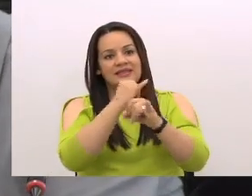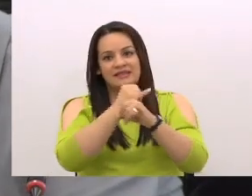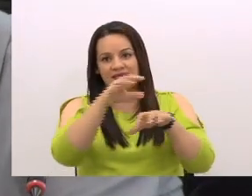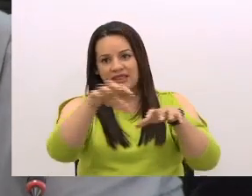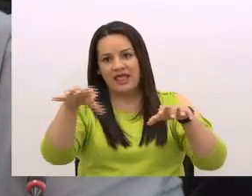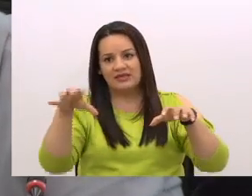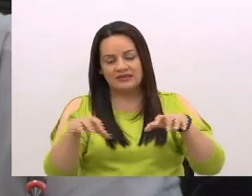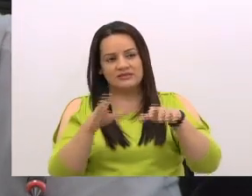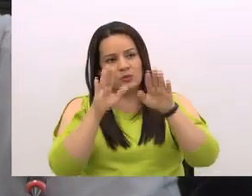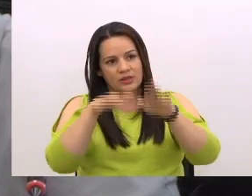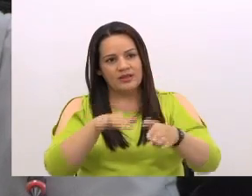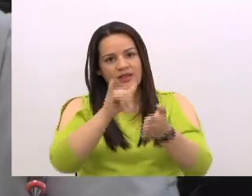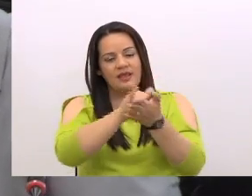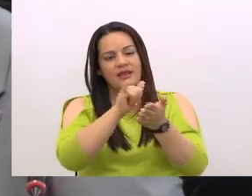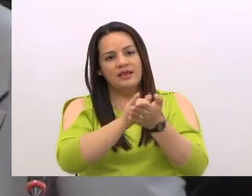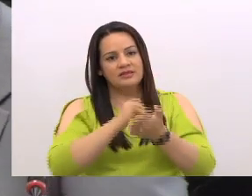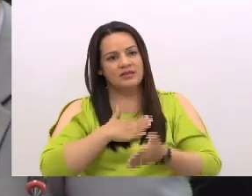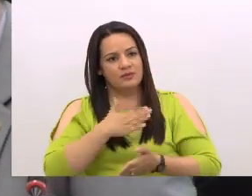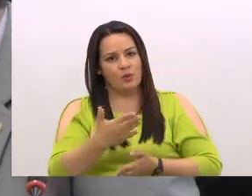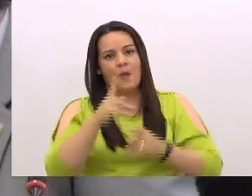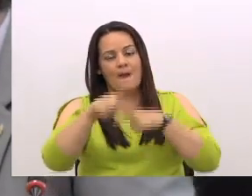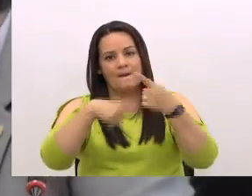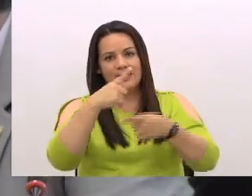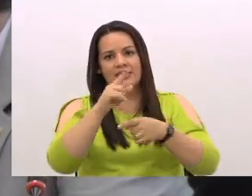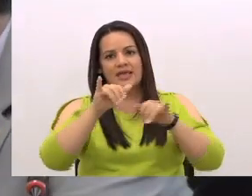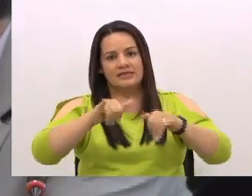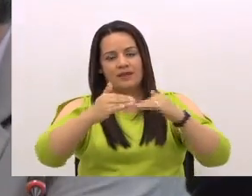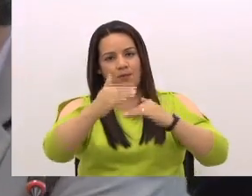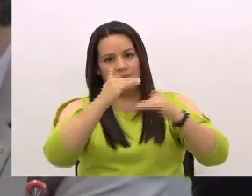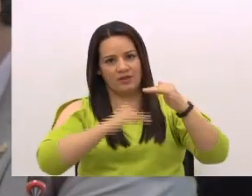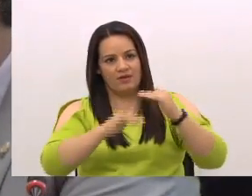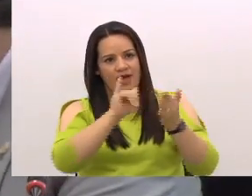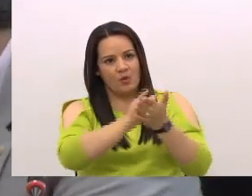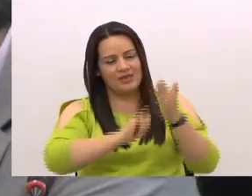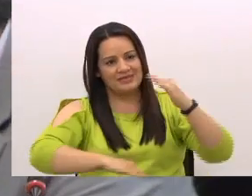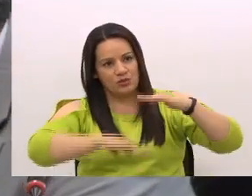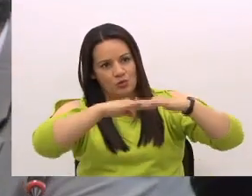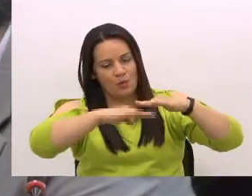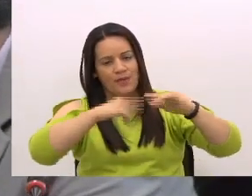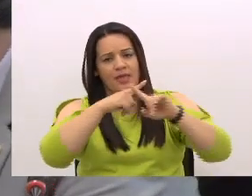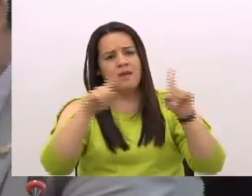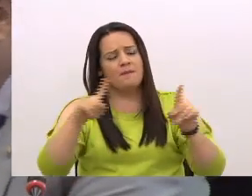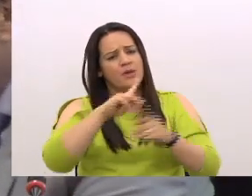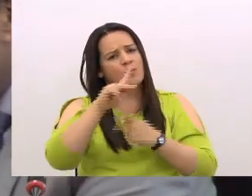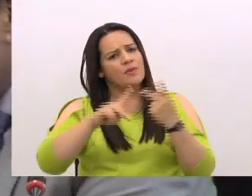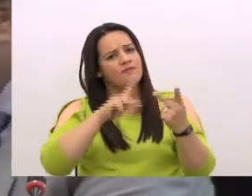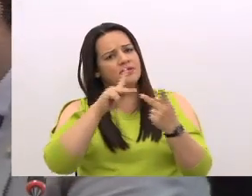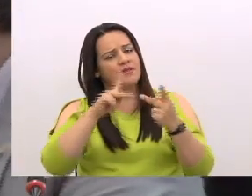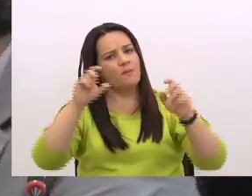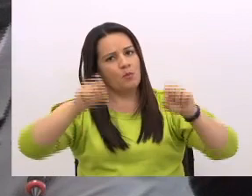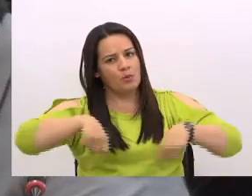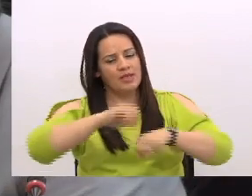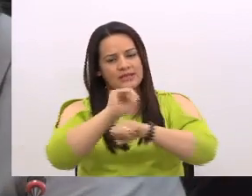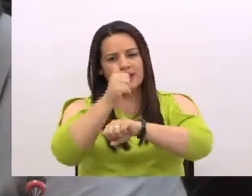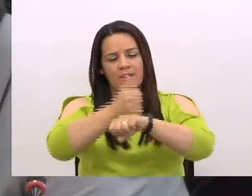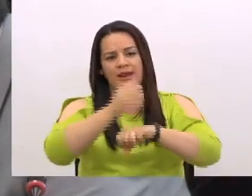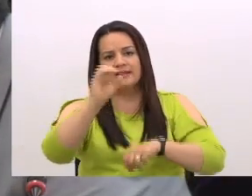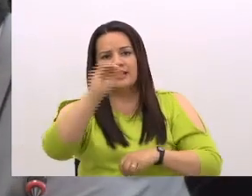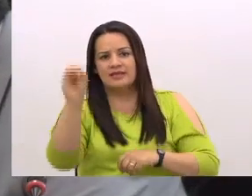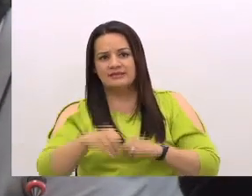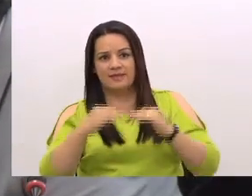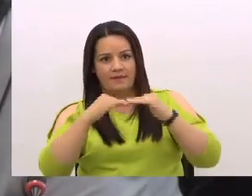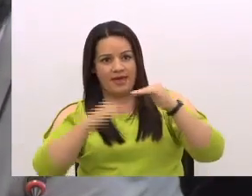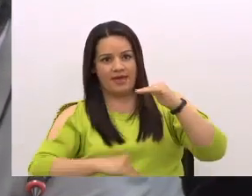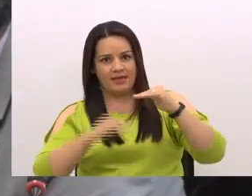sujetarse a estas disposiciones vayan a estar por debajo de ese tope, pero perfectamente se podrían establecer tasas mucho más bajas.